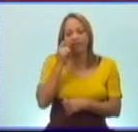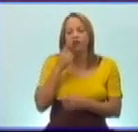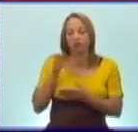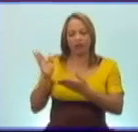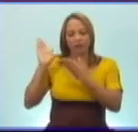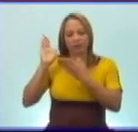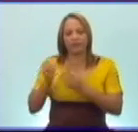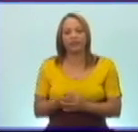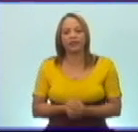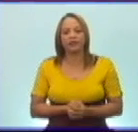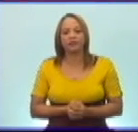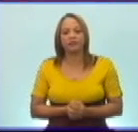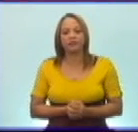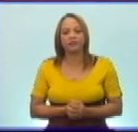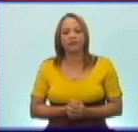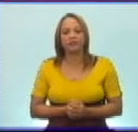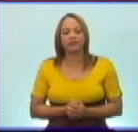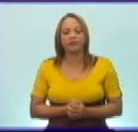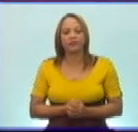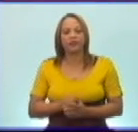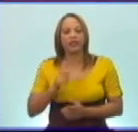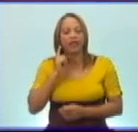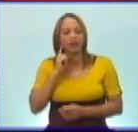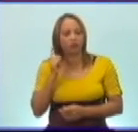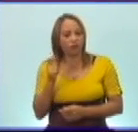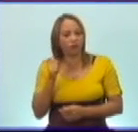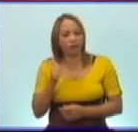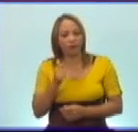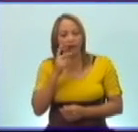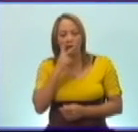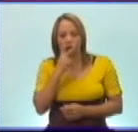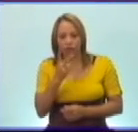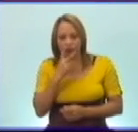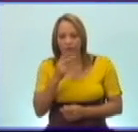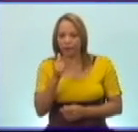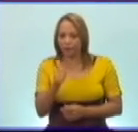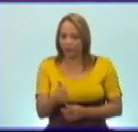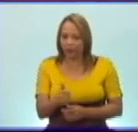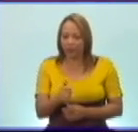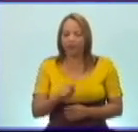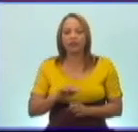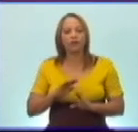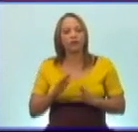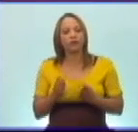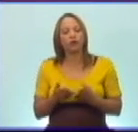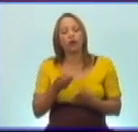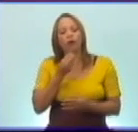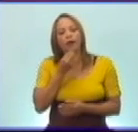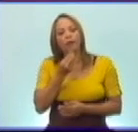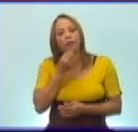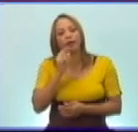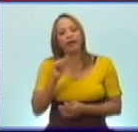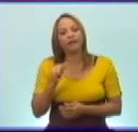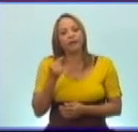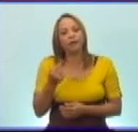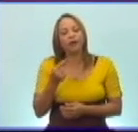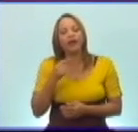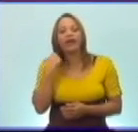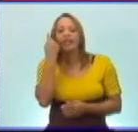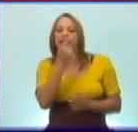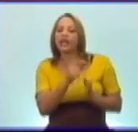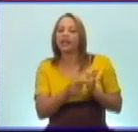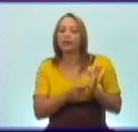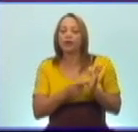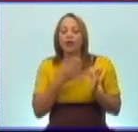continuación. Escuchen y observen atentamente para que puedan describir cómo ocurrieron los